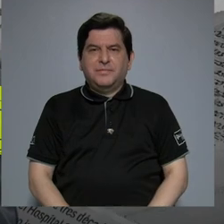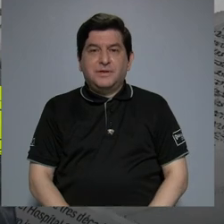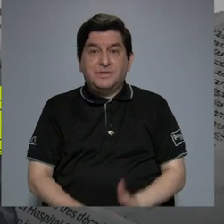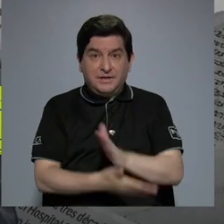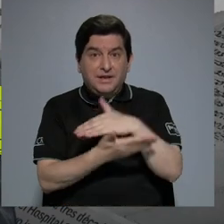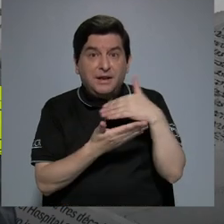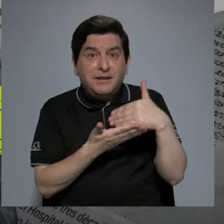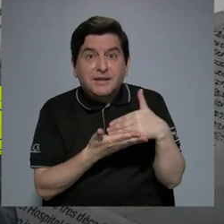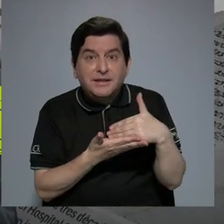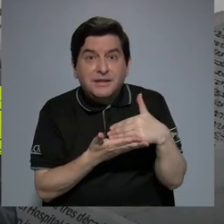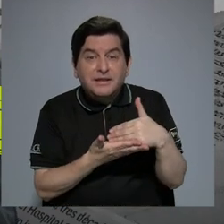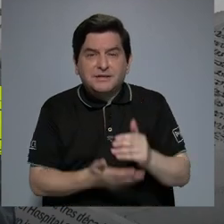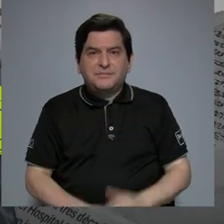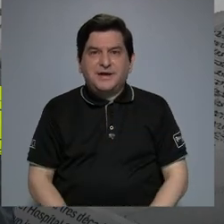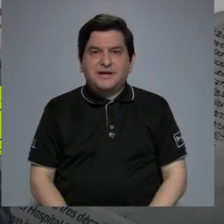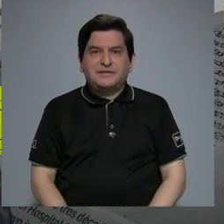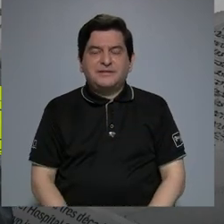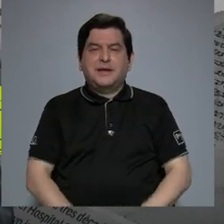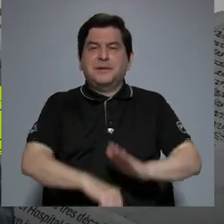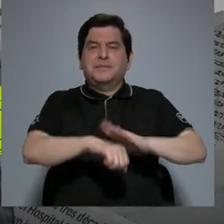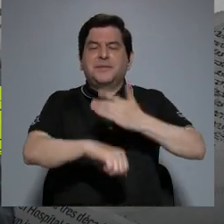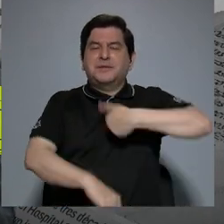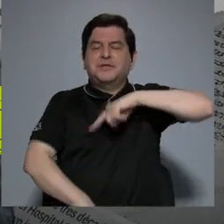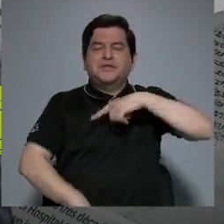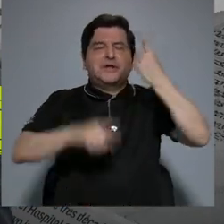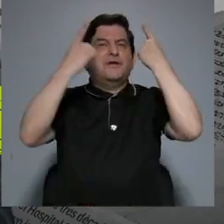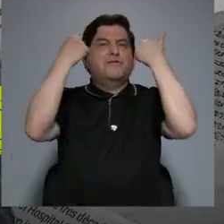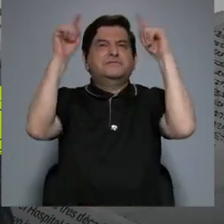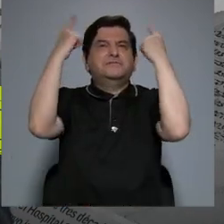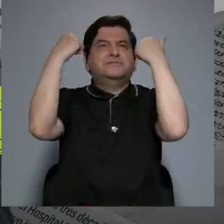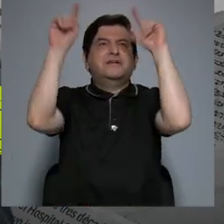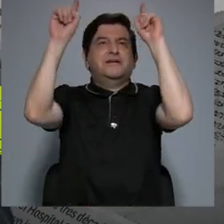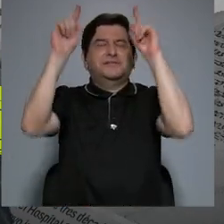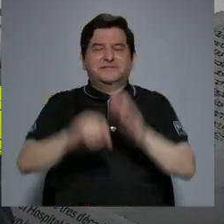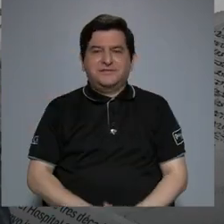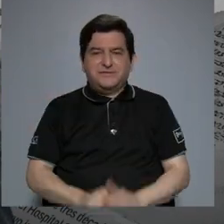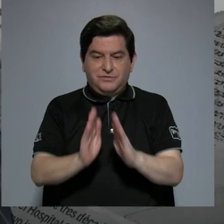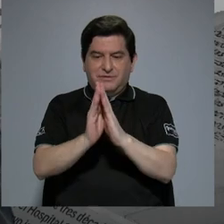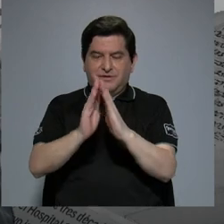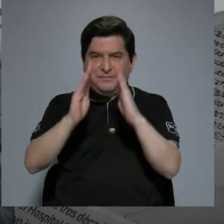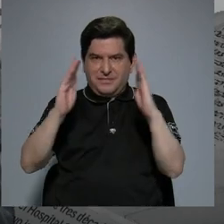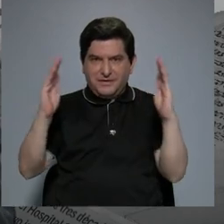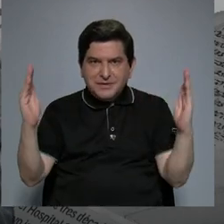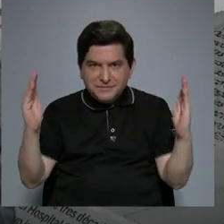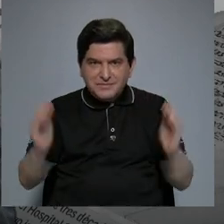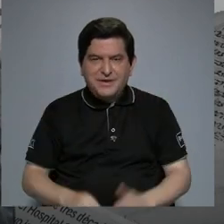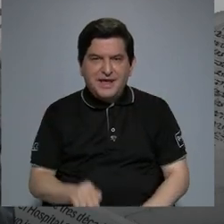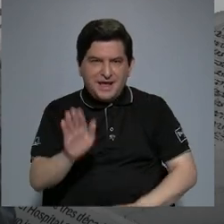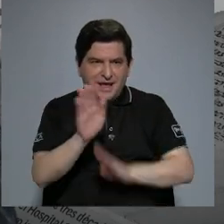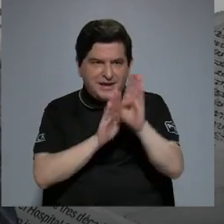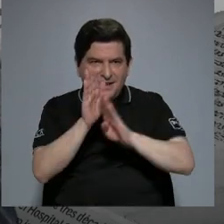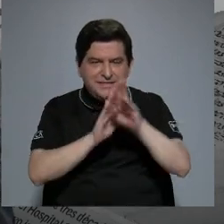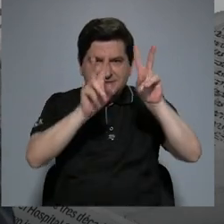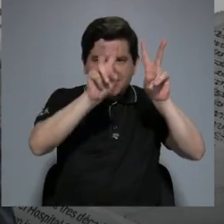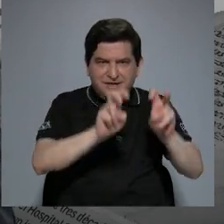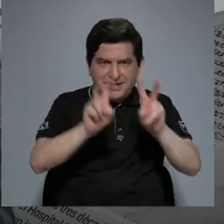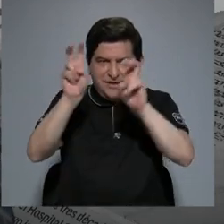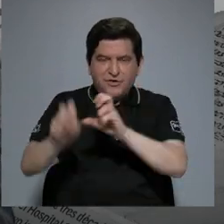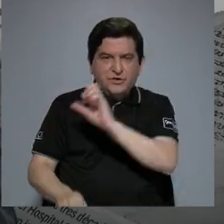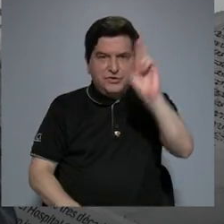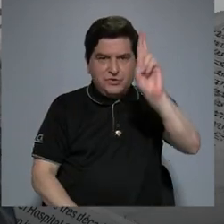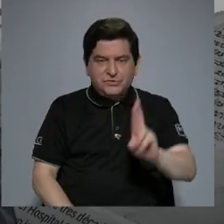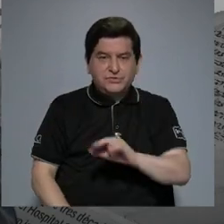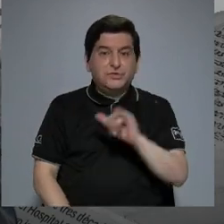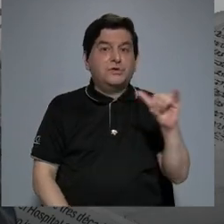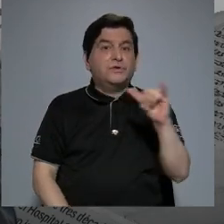parte es lo que nos ha llevado al éxito de ampliar no solamente el desarrollo de pruebas en Costa